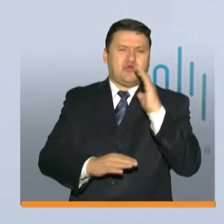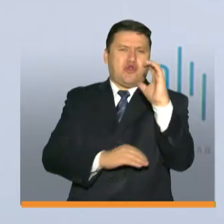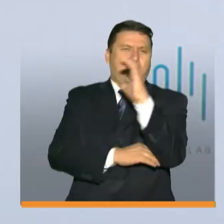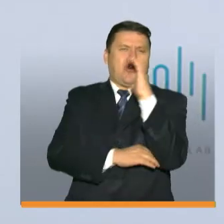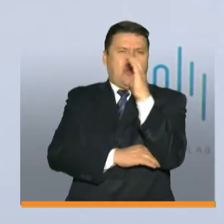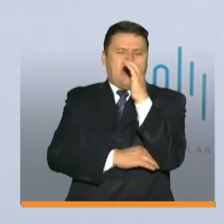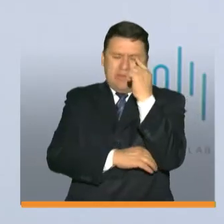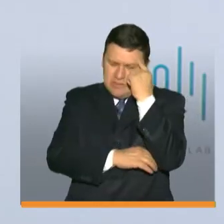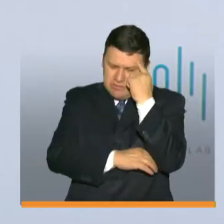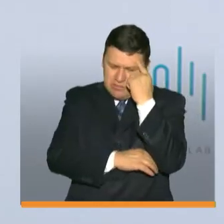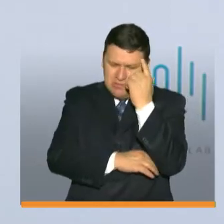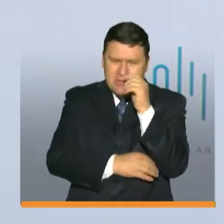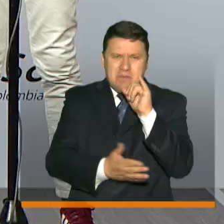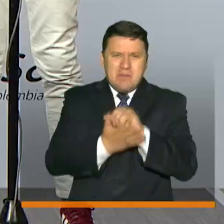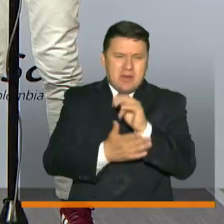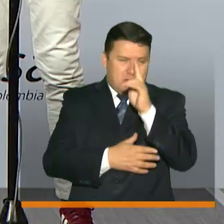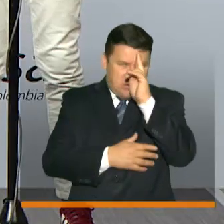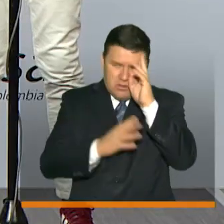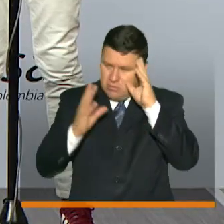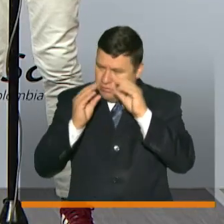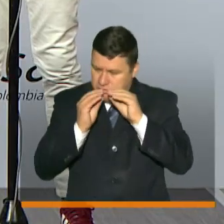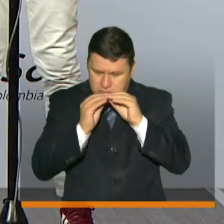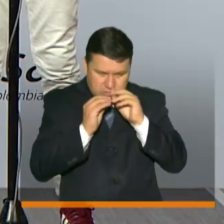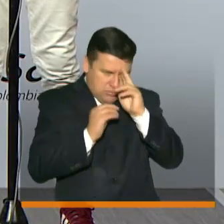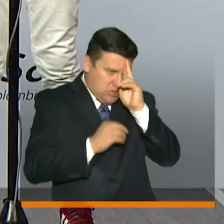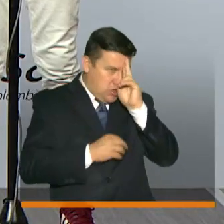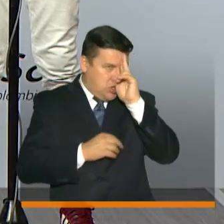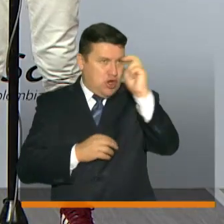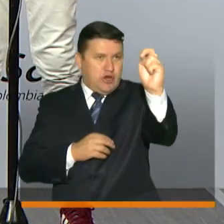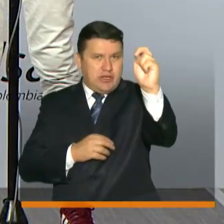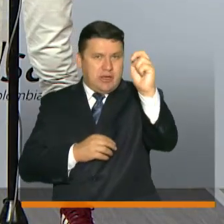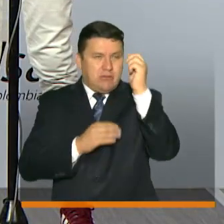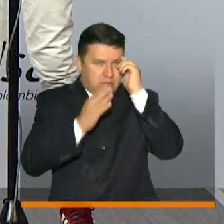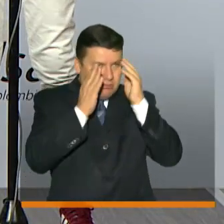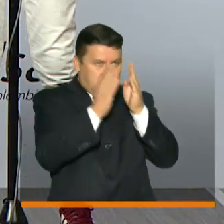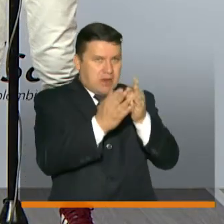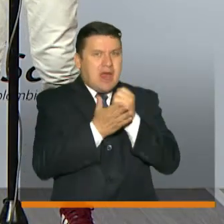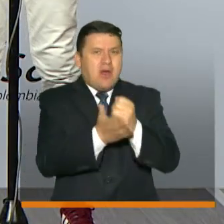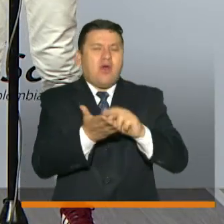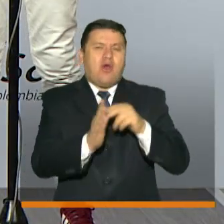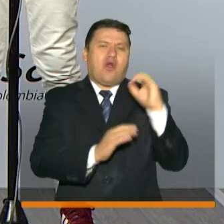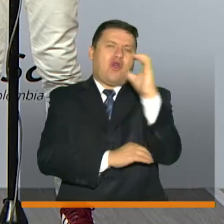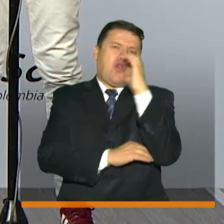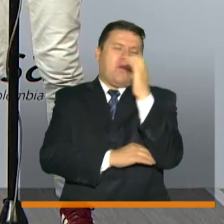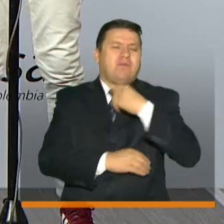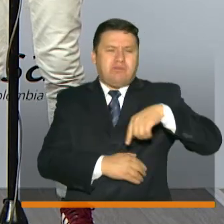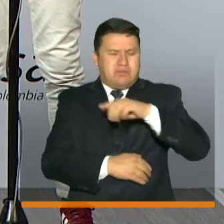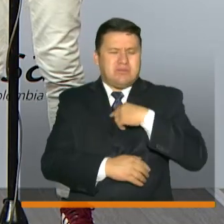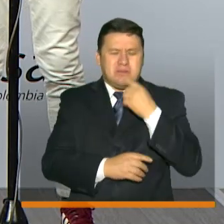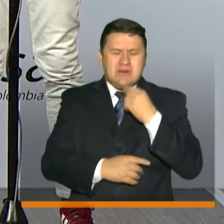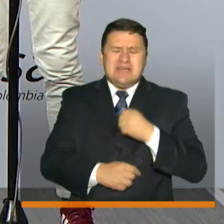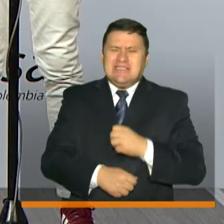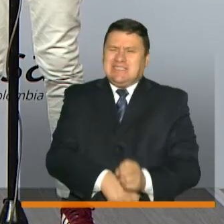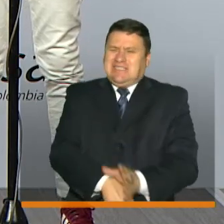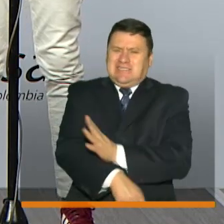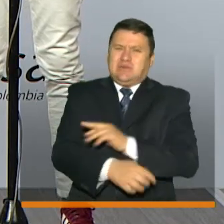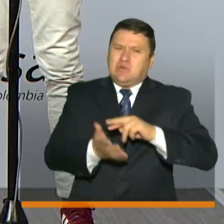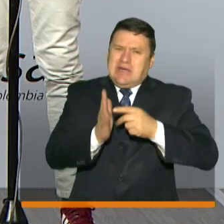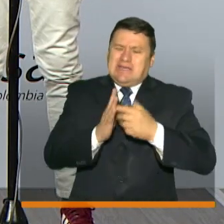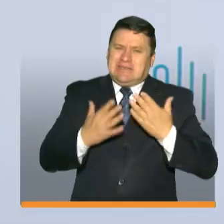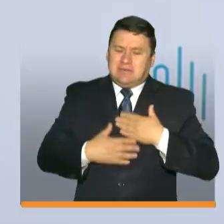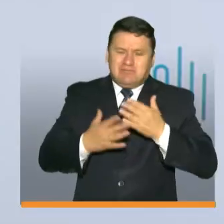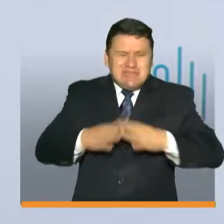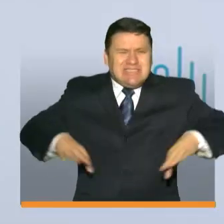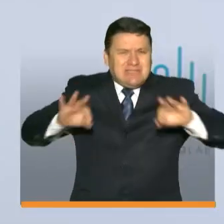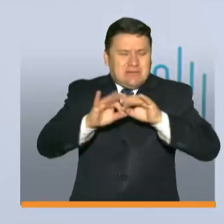colombianos estábamos pensando en un mismo norte, en ese propósito de ayudar a los colombianos. Indiscutiblemente creo que todos tenemos la misma sensación que si